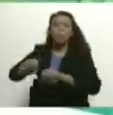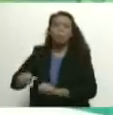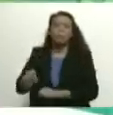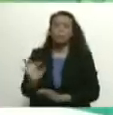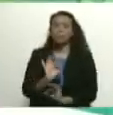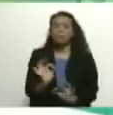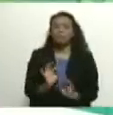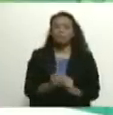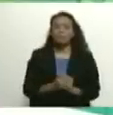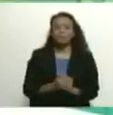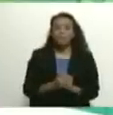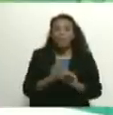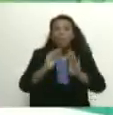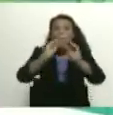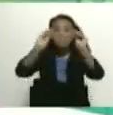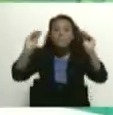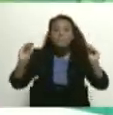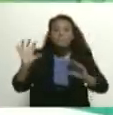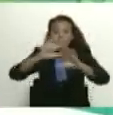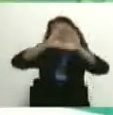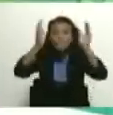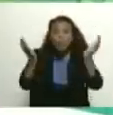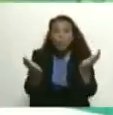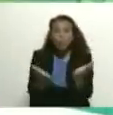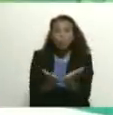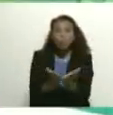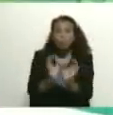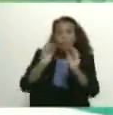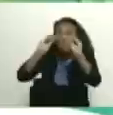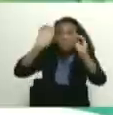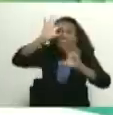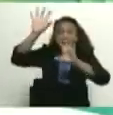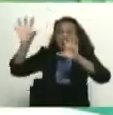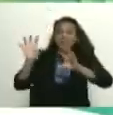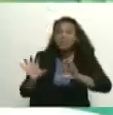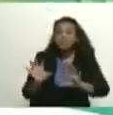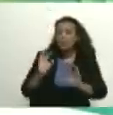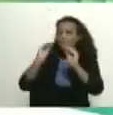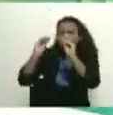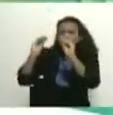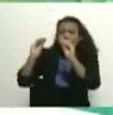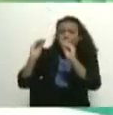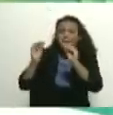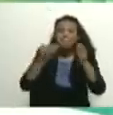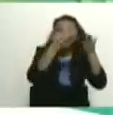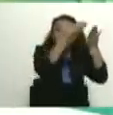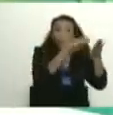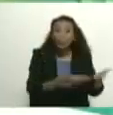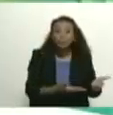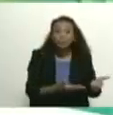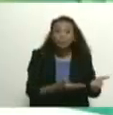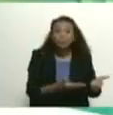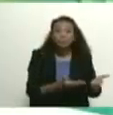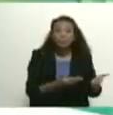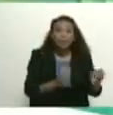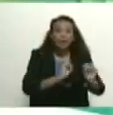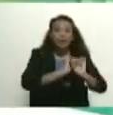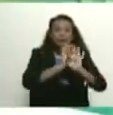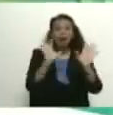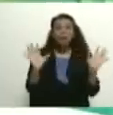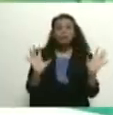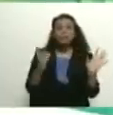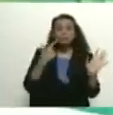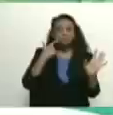Y yo le hablo al mundo. El mundo está claro. Pero con estas declaraciones queda desnudo,